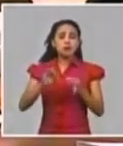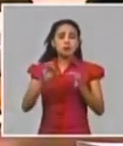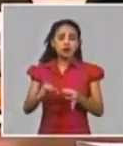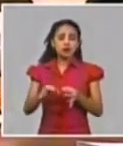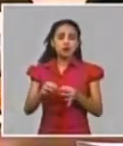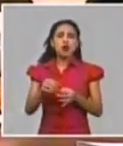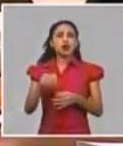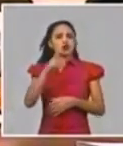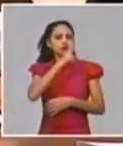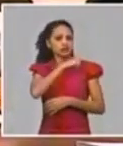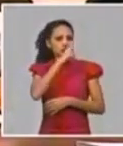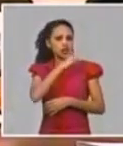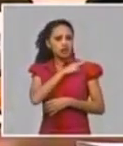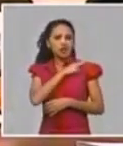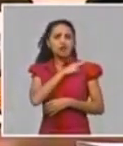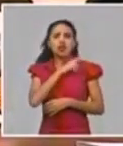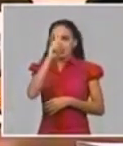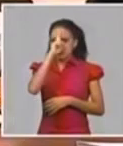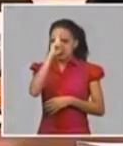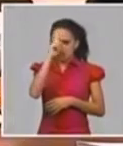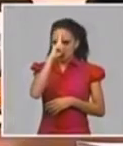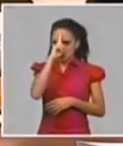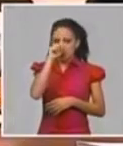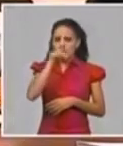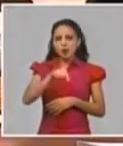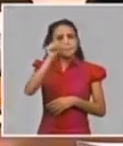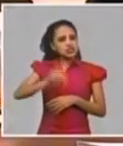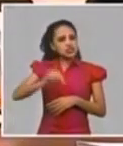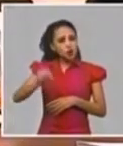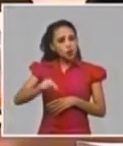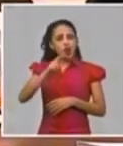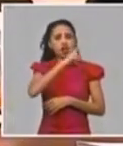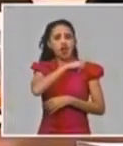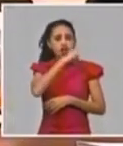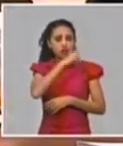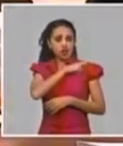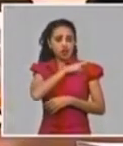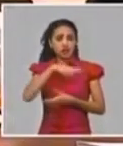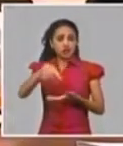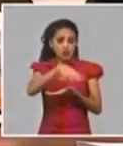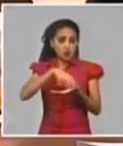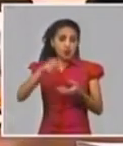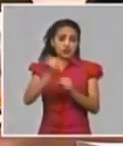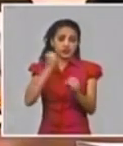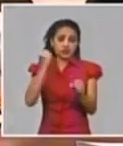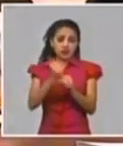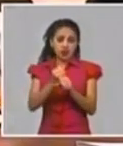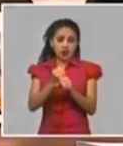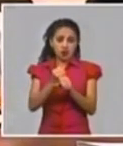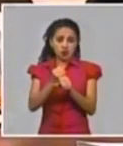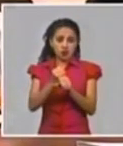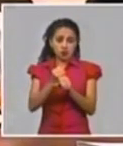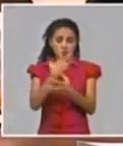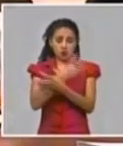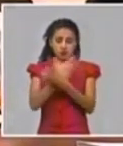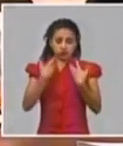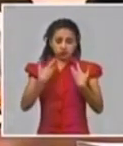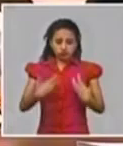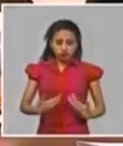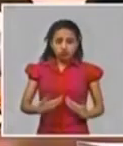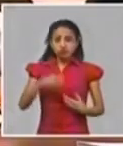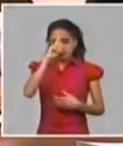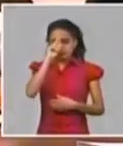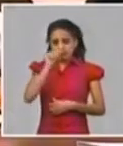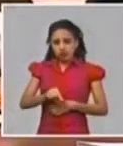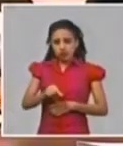del Hospital Amojeira, donde laboraba. El cadáver del colaborador fue acompañado por